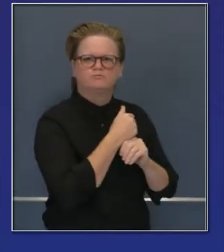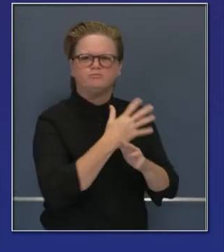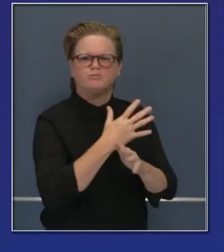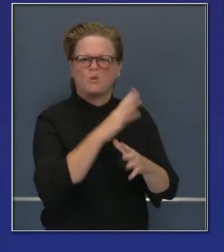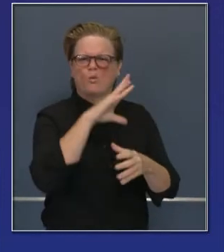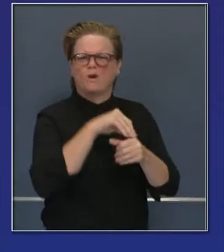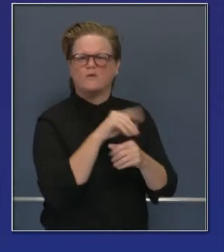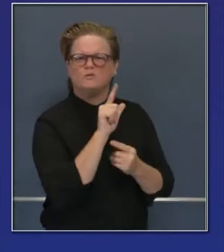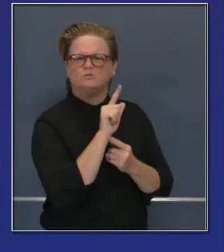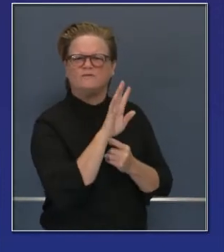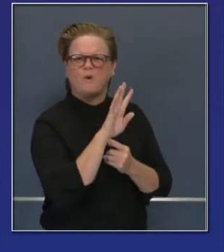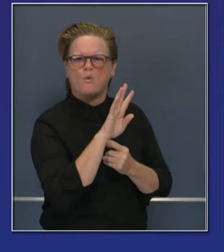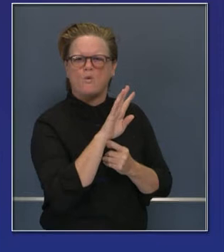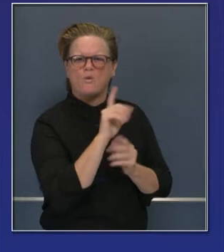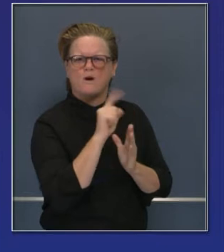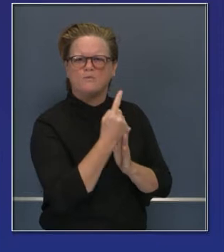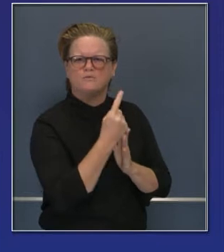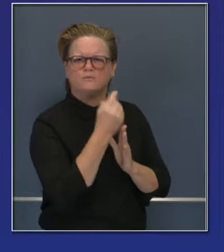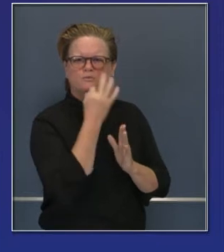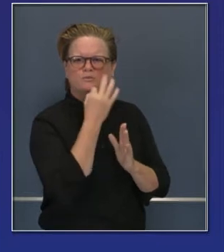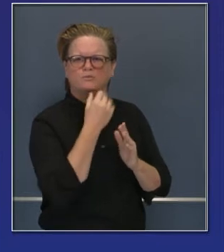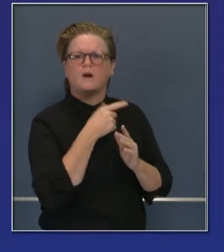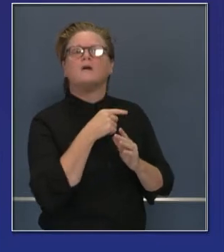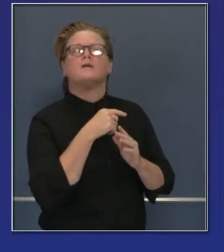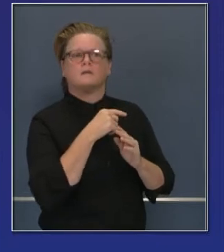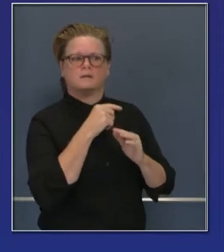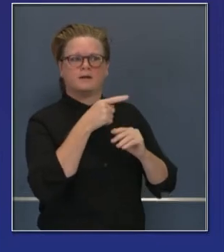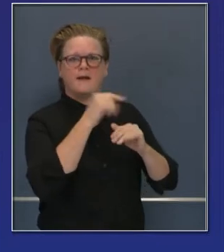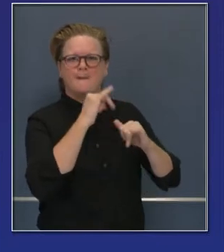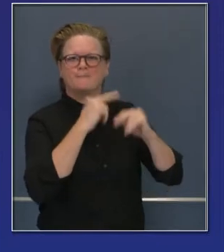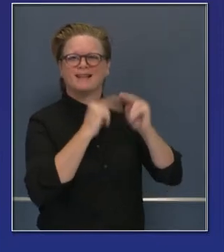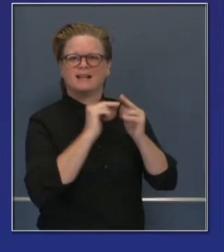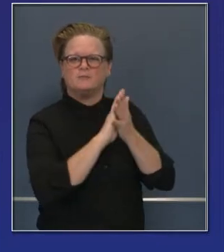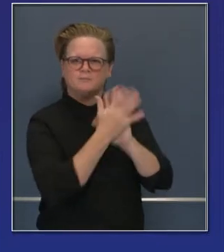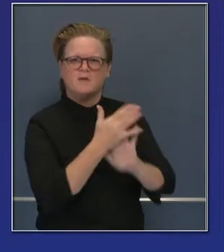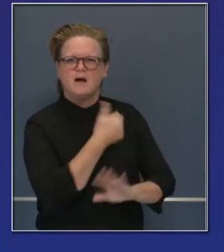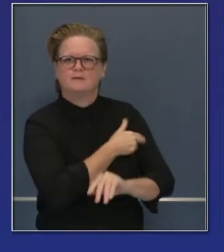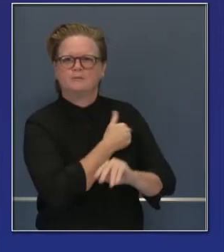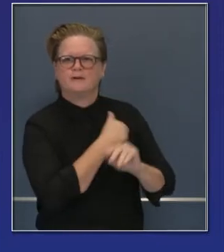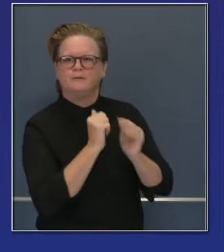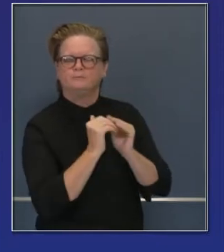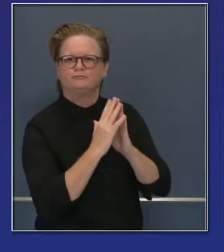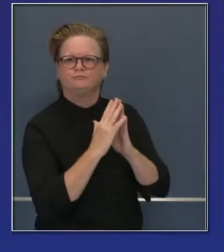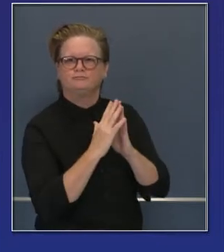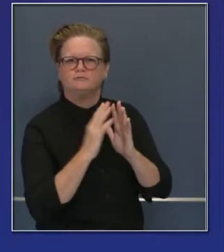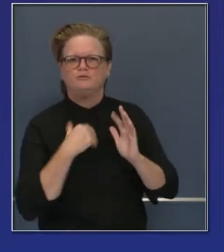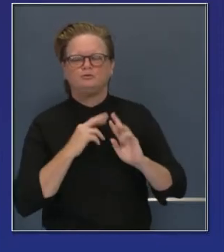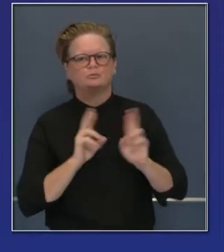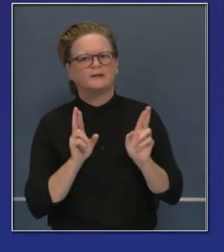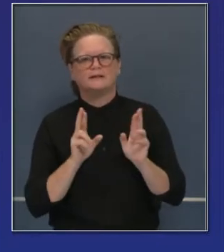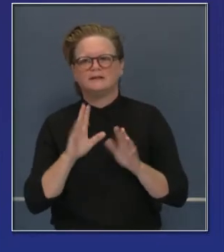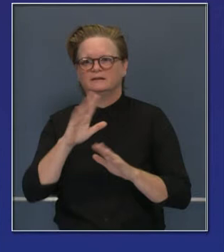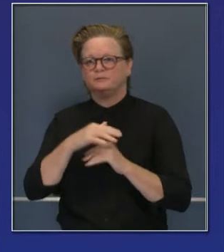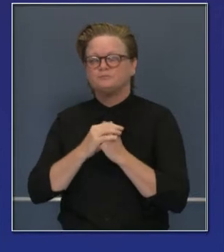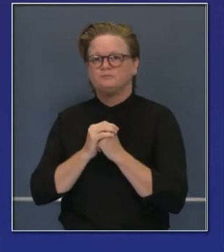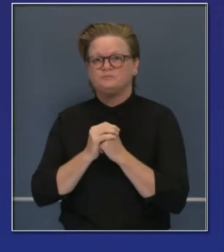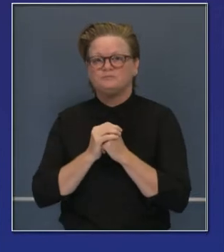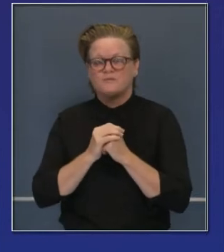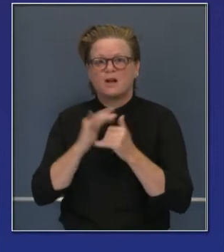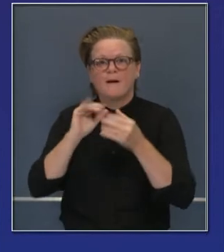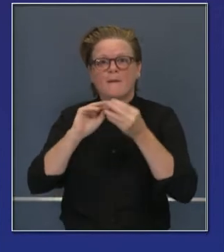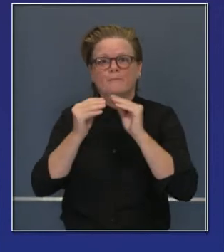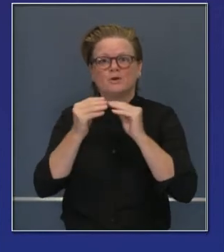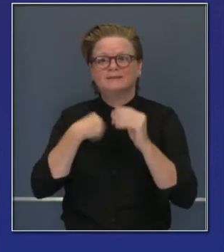Actualmente están libres estas camas, pero es para darles una idea a ustedes de cuán bien preparados estamos.